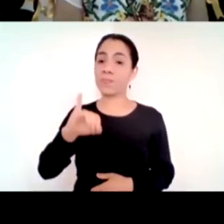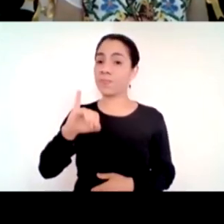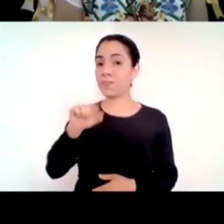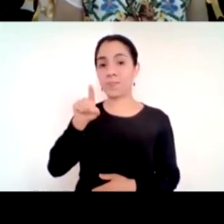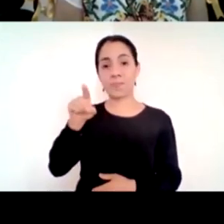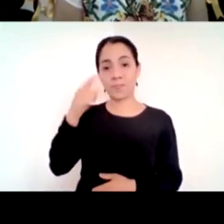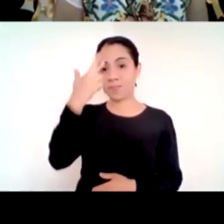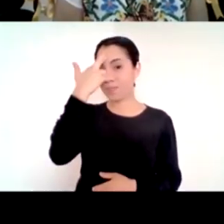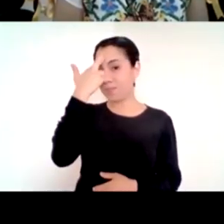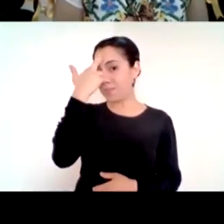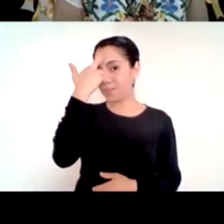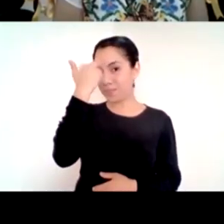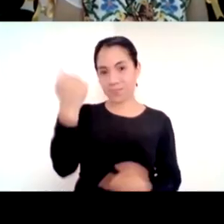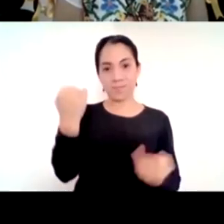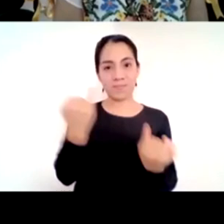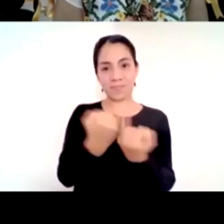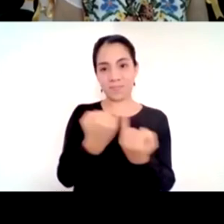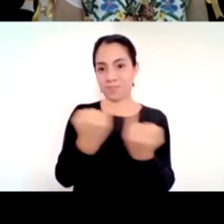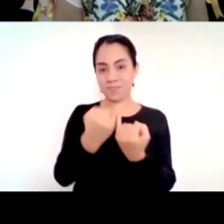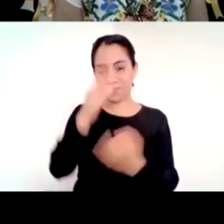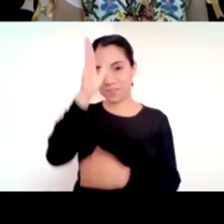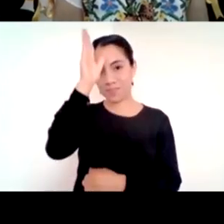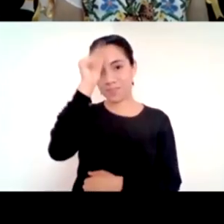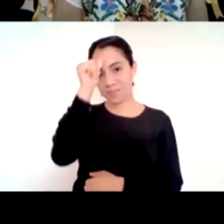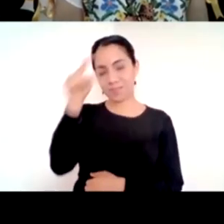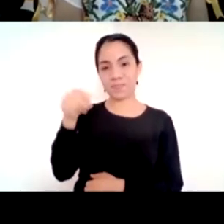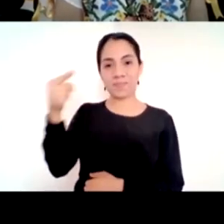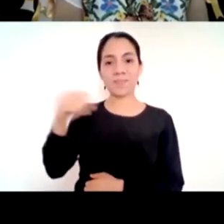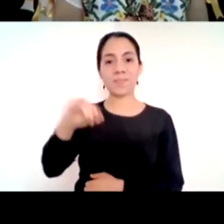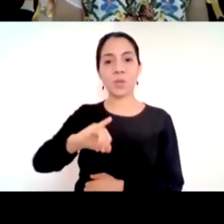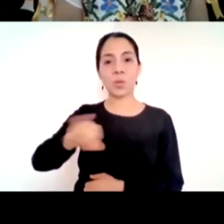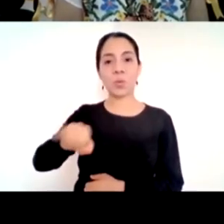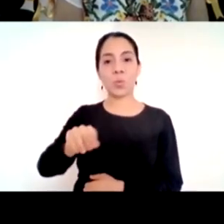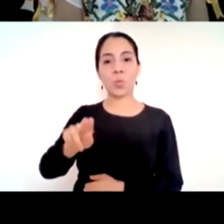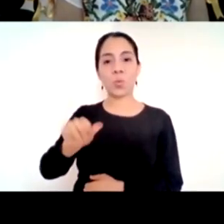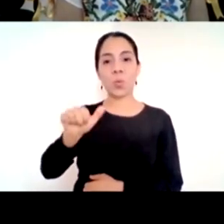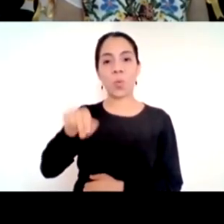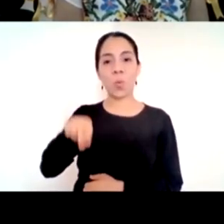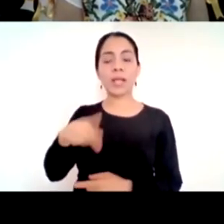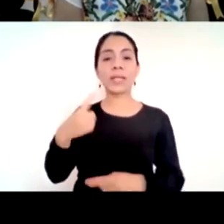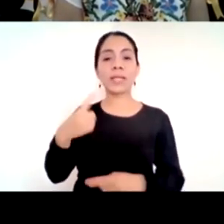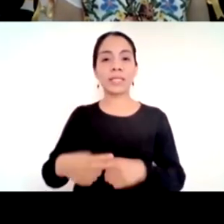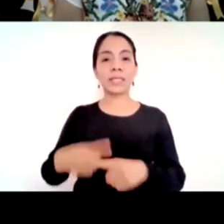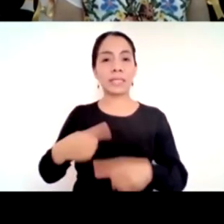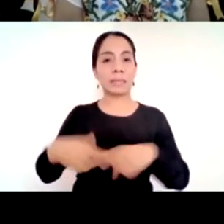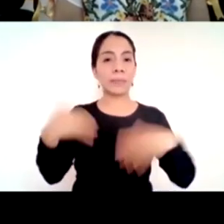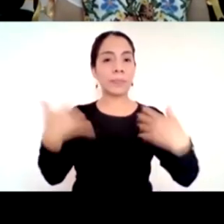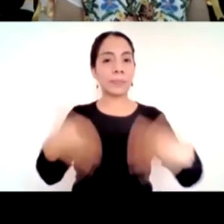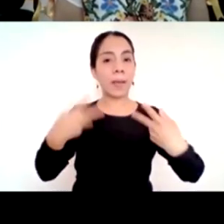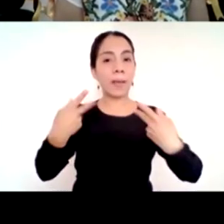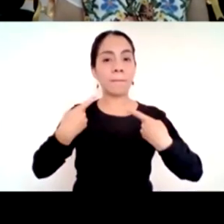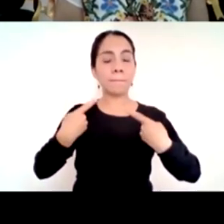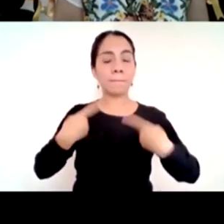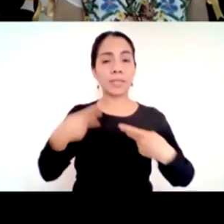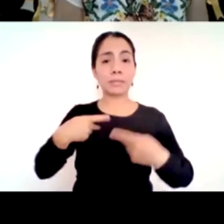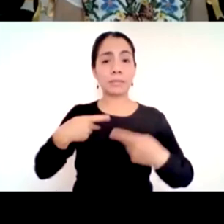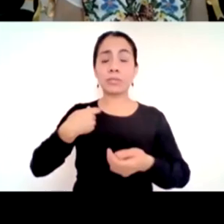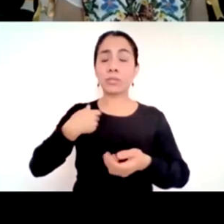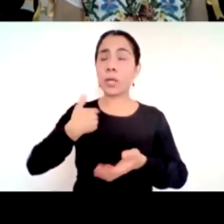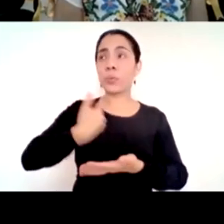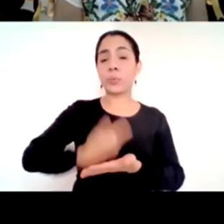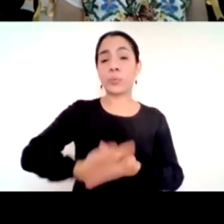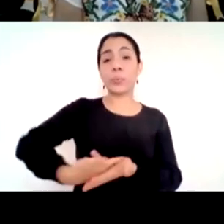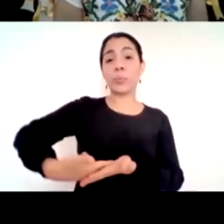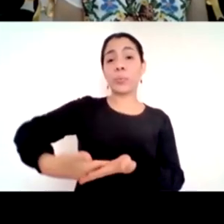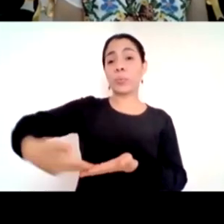Juan Juan Alfonso los héroes sin capa que son los maestros que han pues volcado